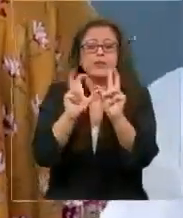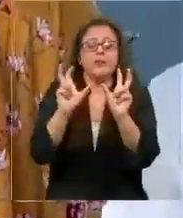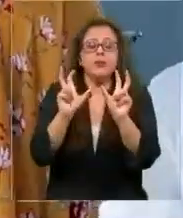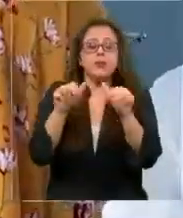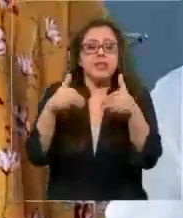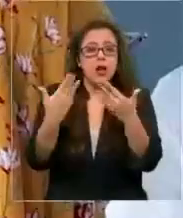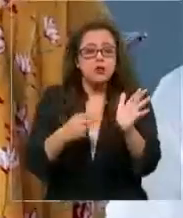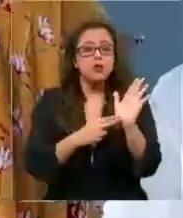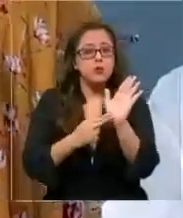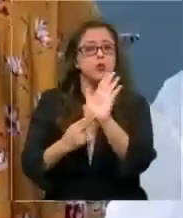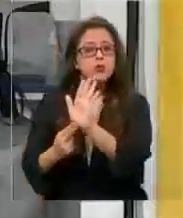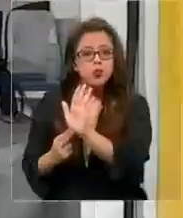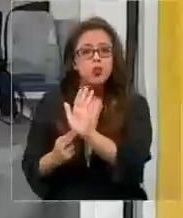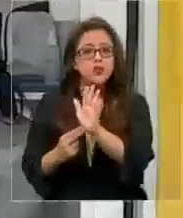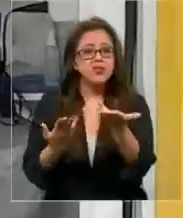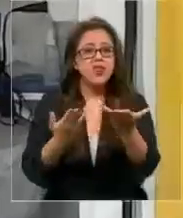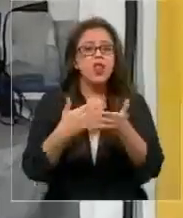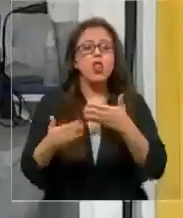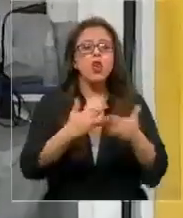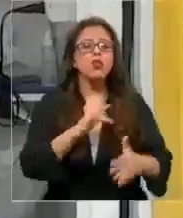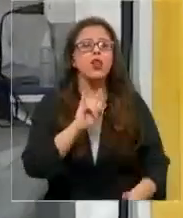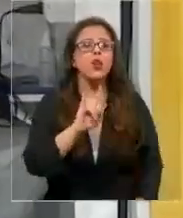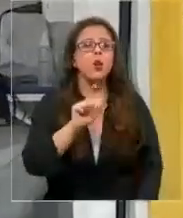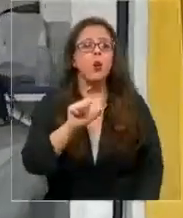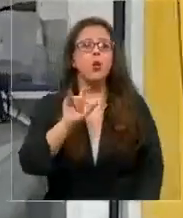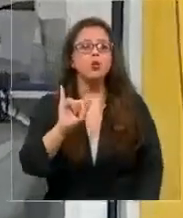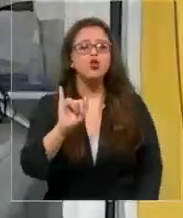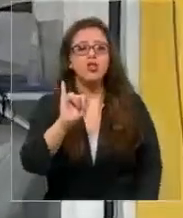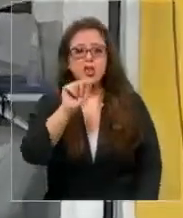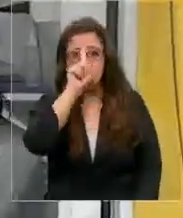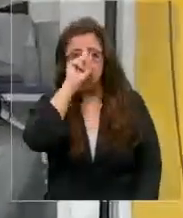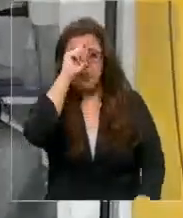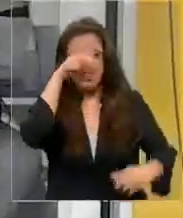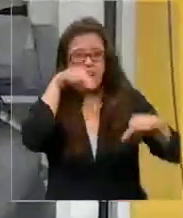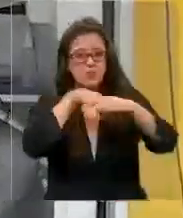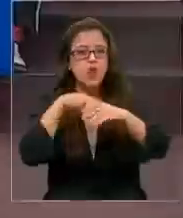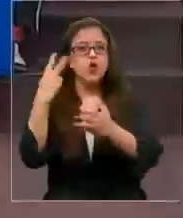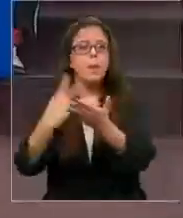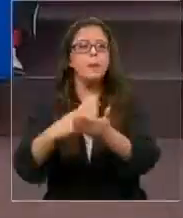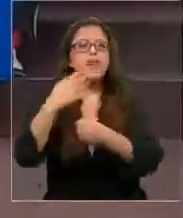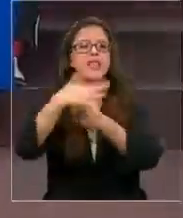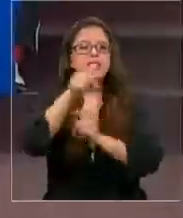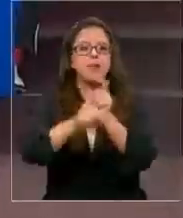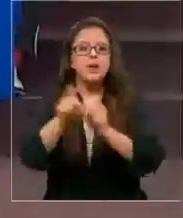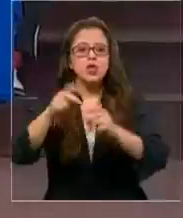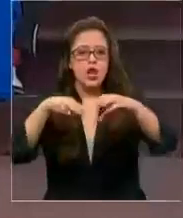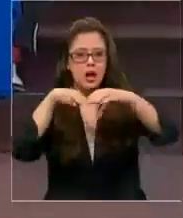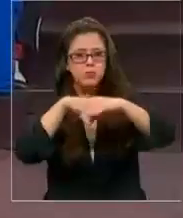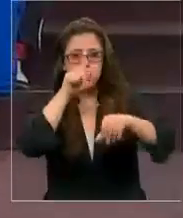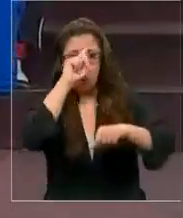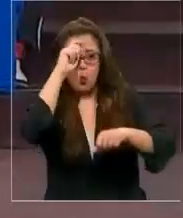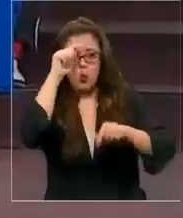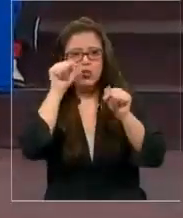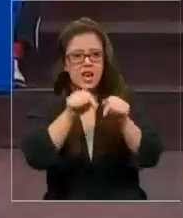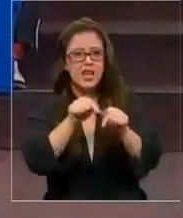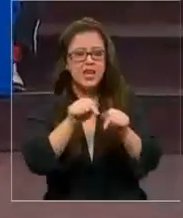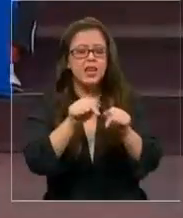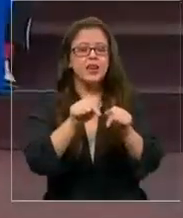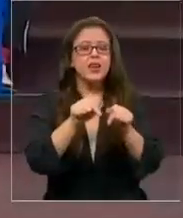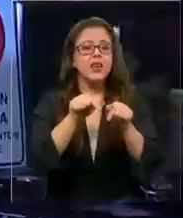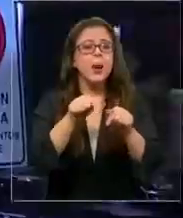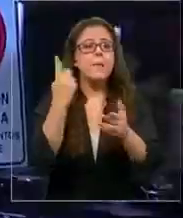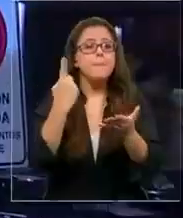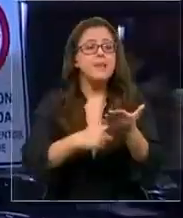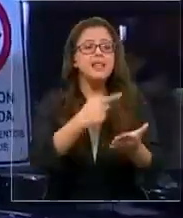ya se están reflejando en las unidades de cuidados intensivos. Dos mil quince personas se encuentran hospitalizadas en la UCI, de las cuales